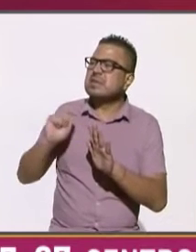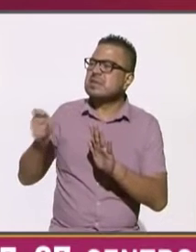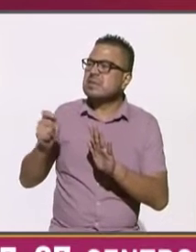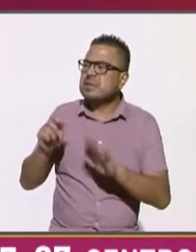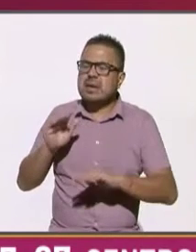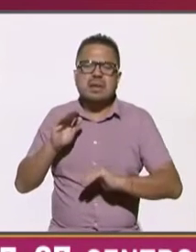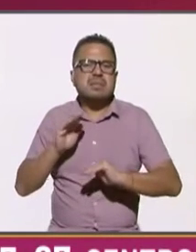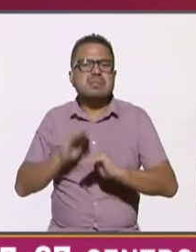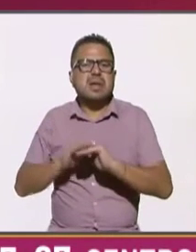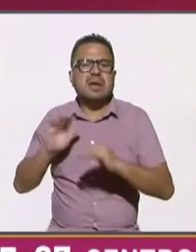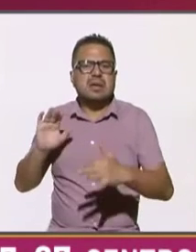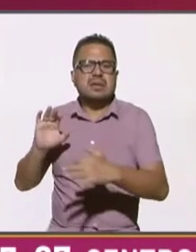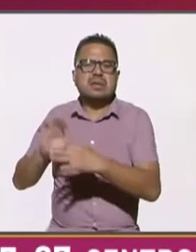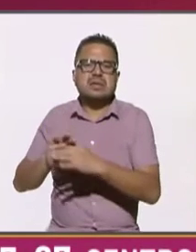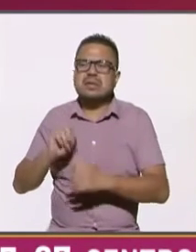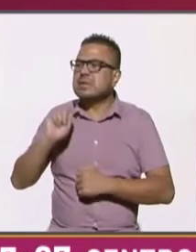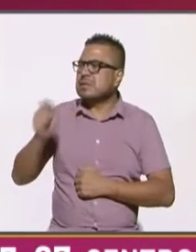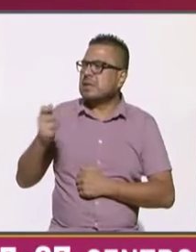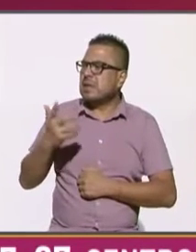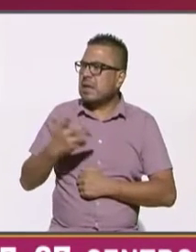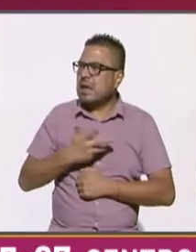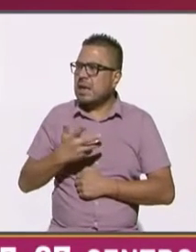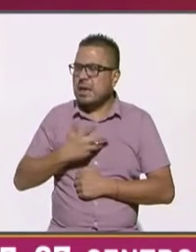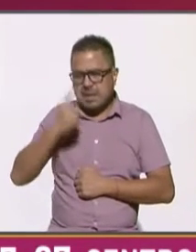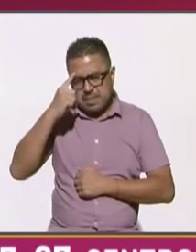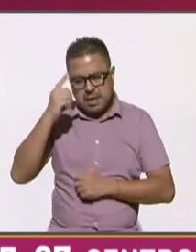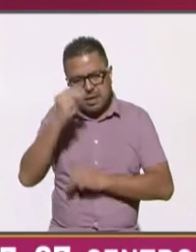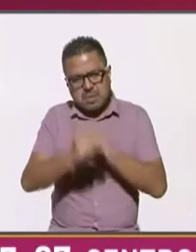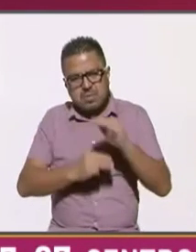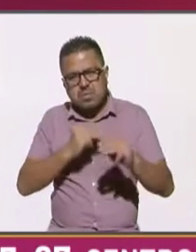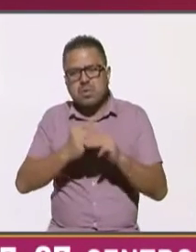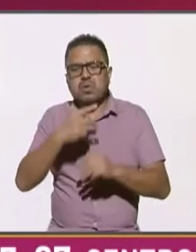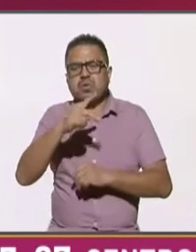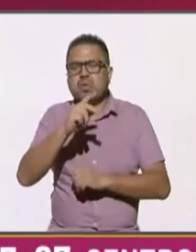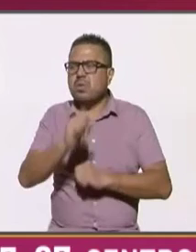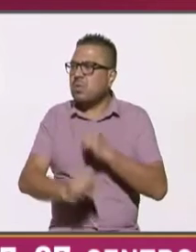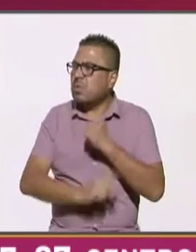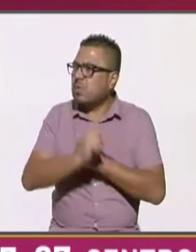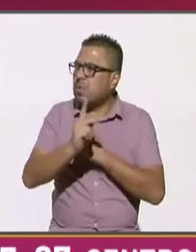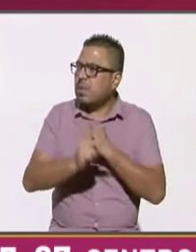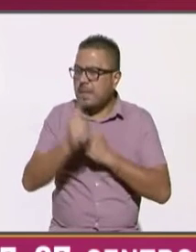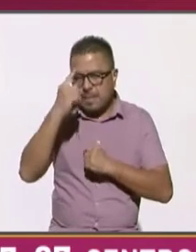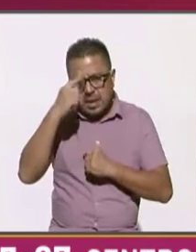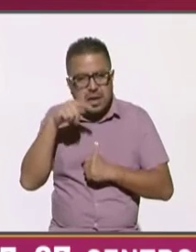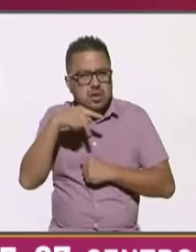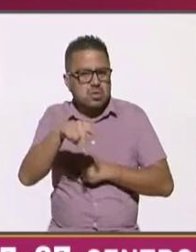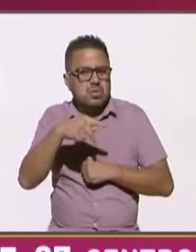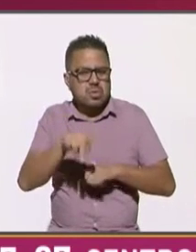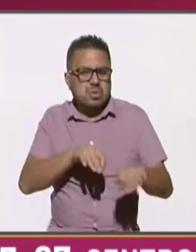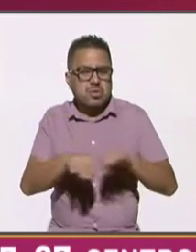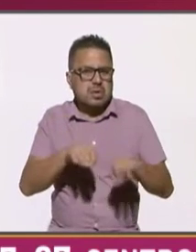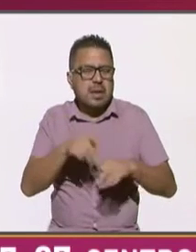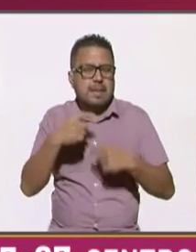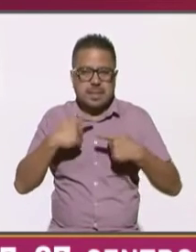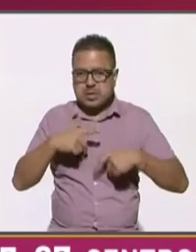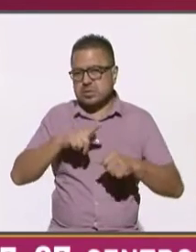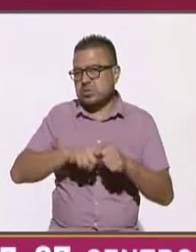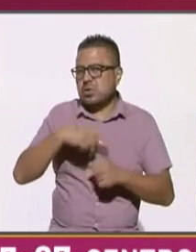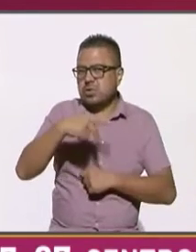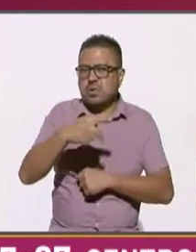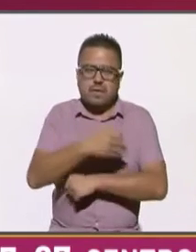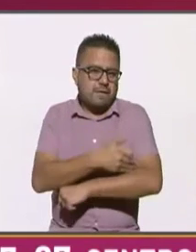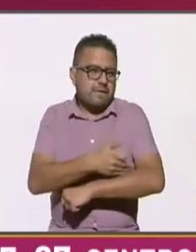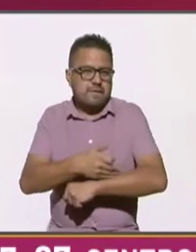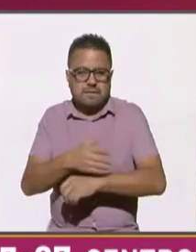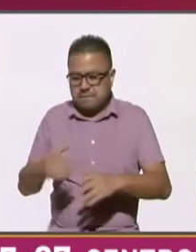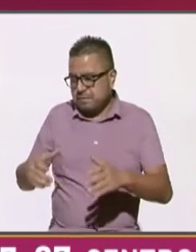tanta implicación crees que tiene para el mundo para tu país para tu trabajo para ti personalmente para tu familia